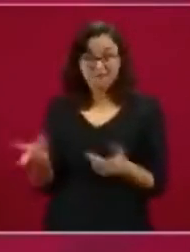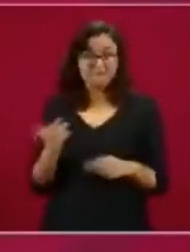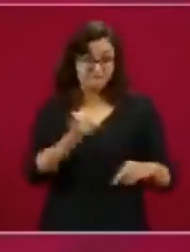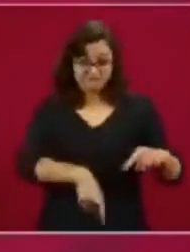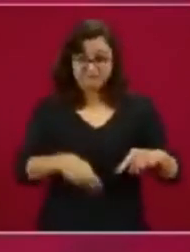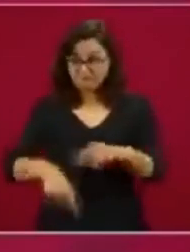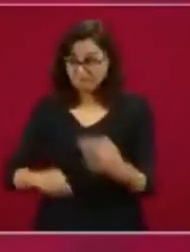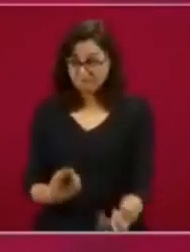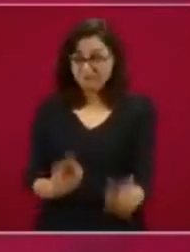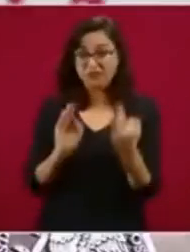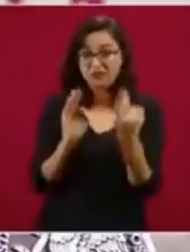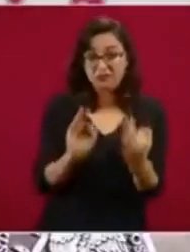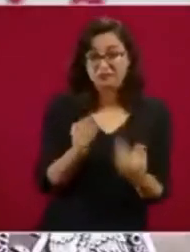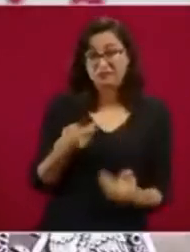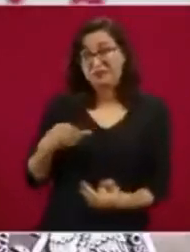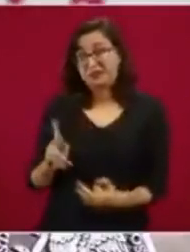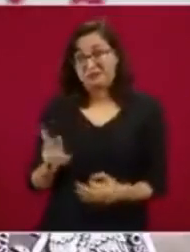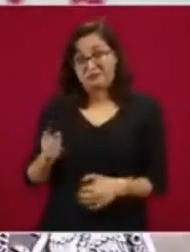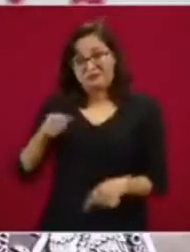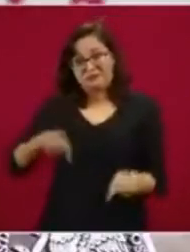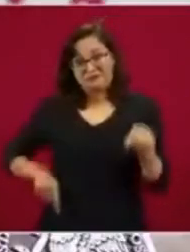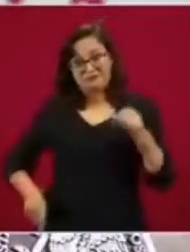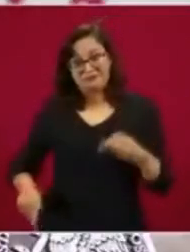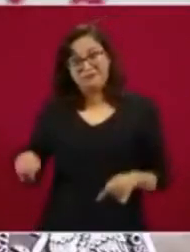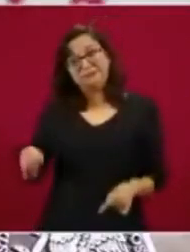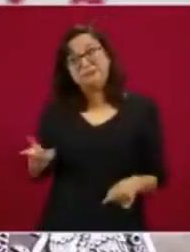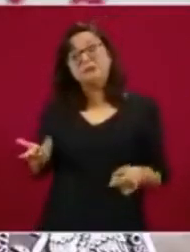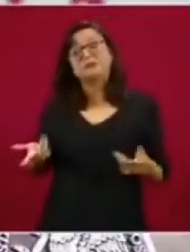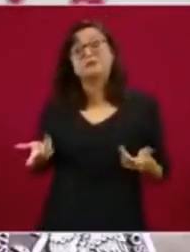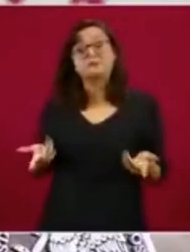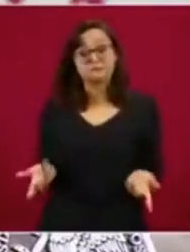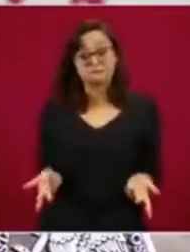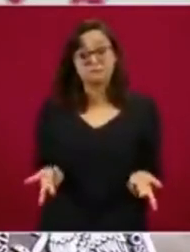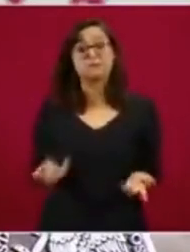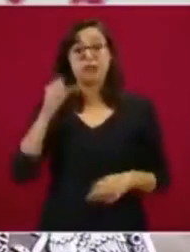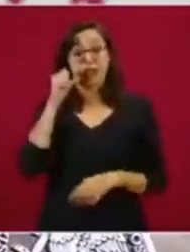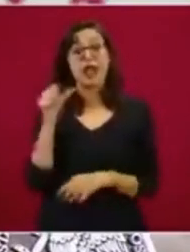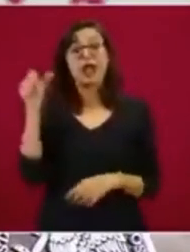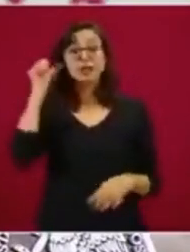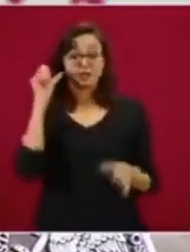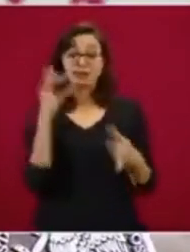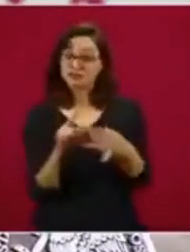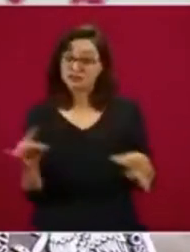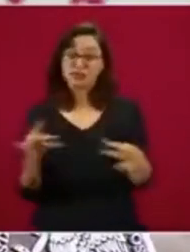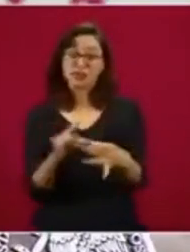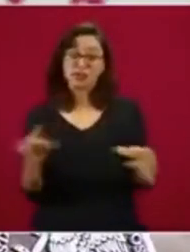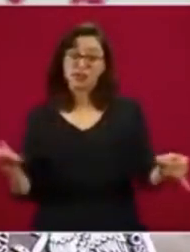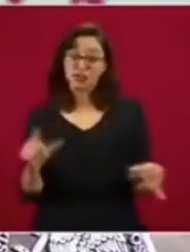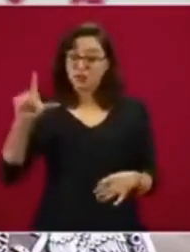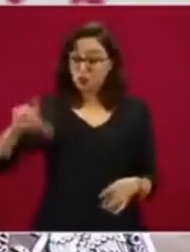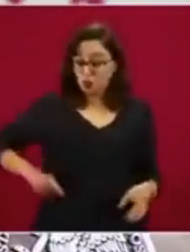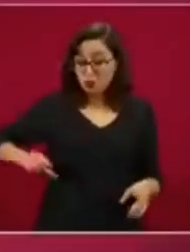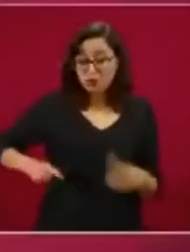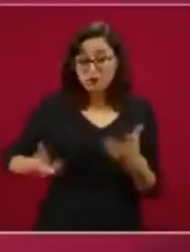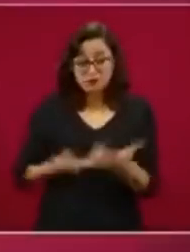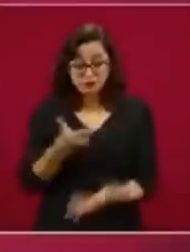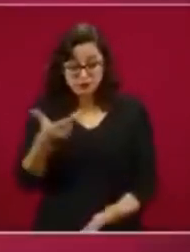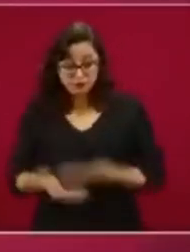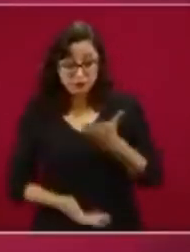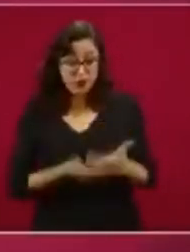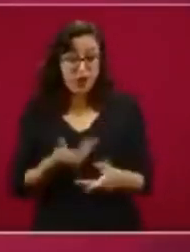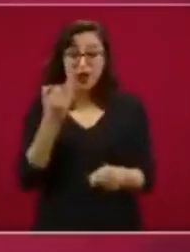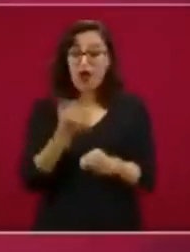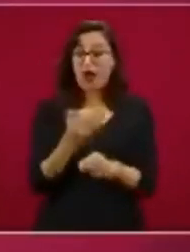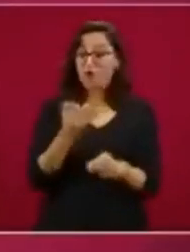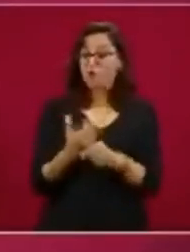ayer hablábamos de que para ser servidor público, sobre todo en un proceso de